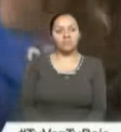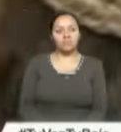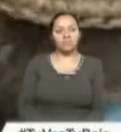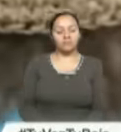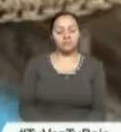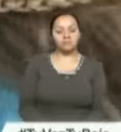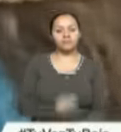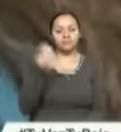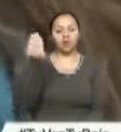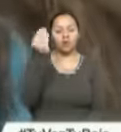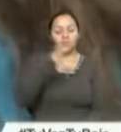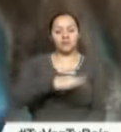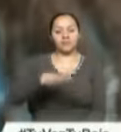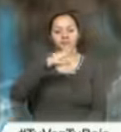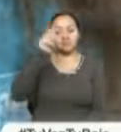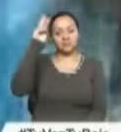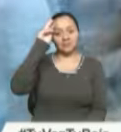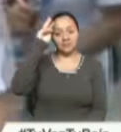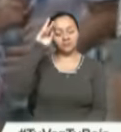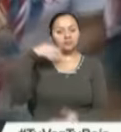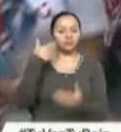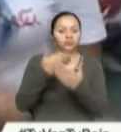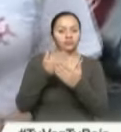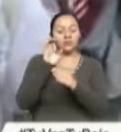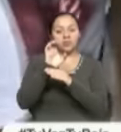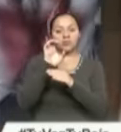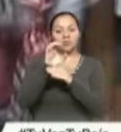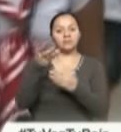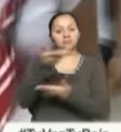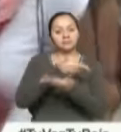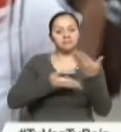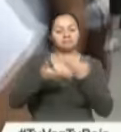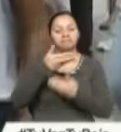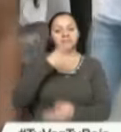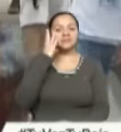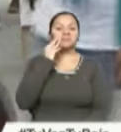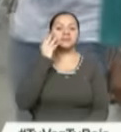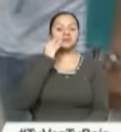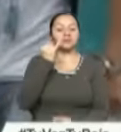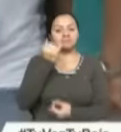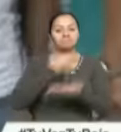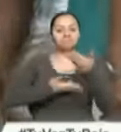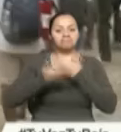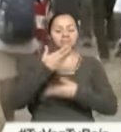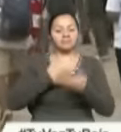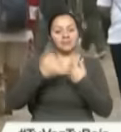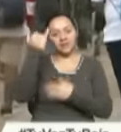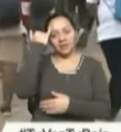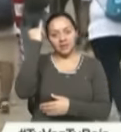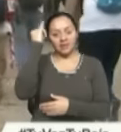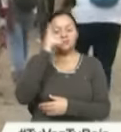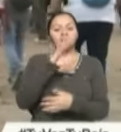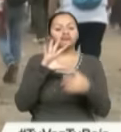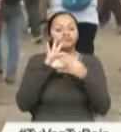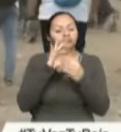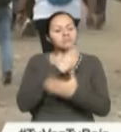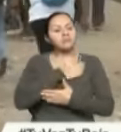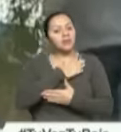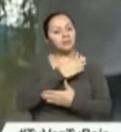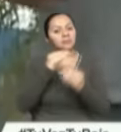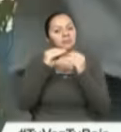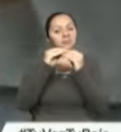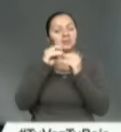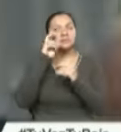Son jóvenes Scouts que llegaron al Ecuador para compartir experiencias e intercambiar ideas. Los une el amor por la